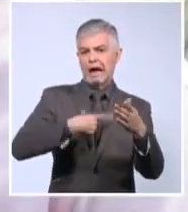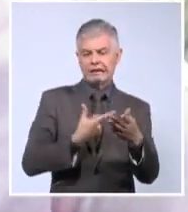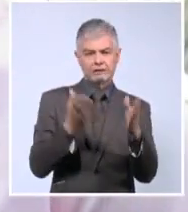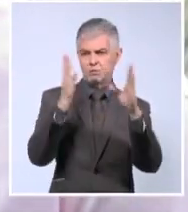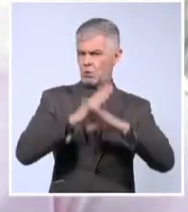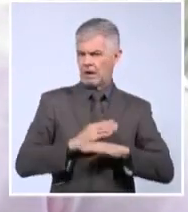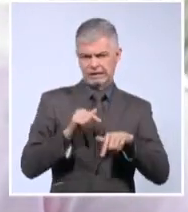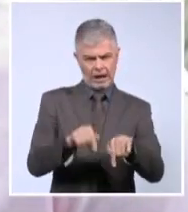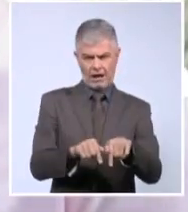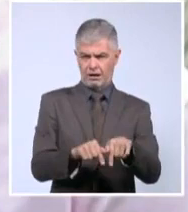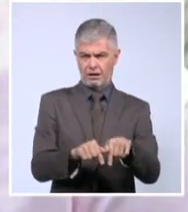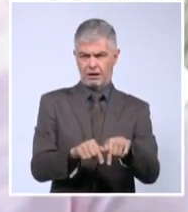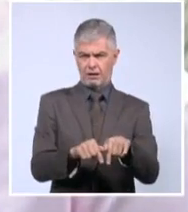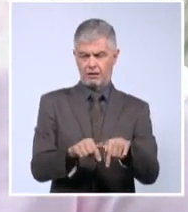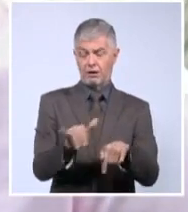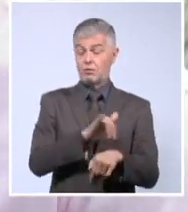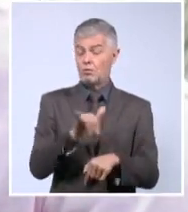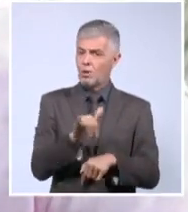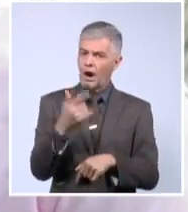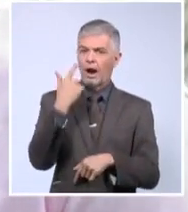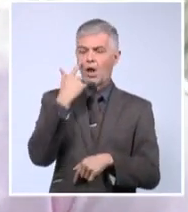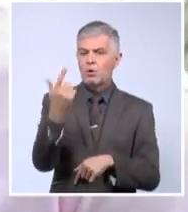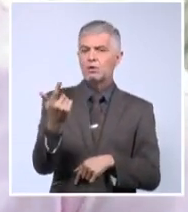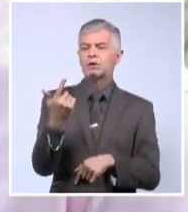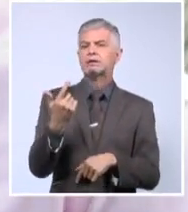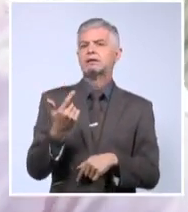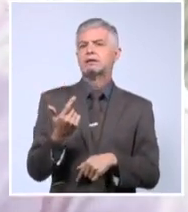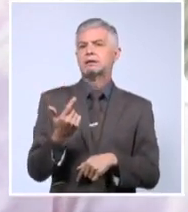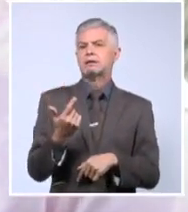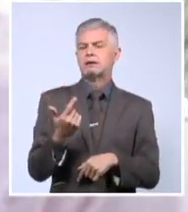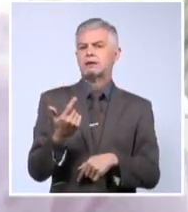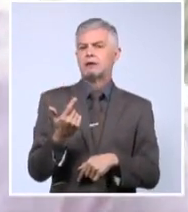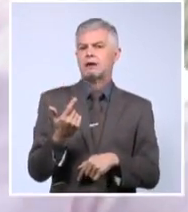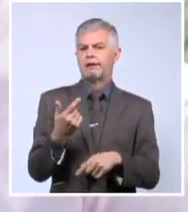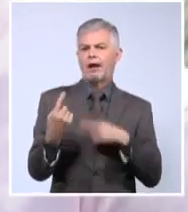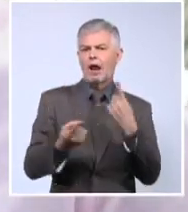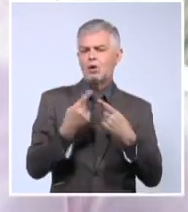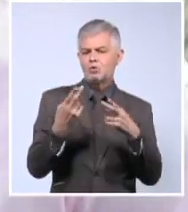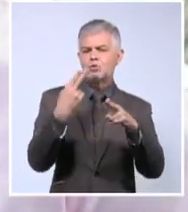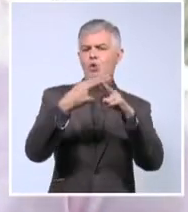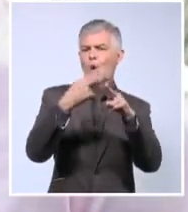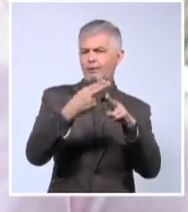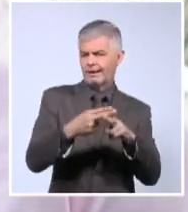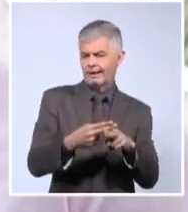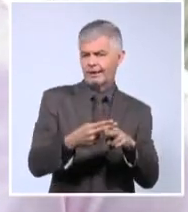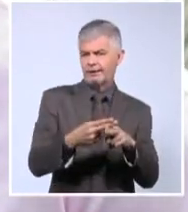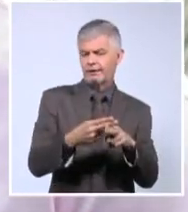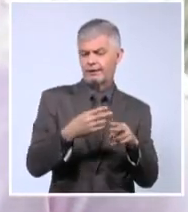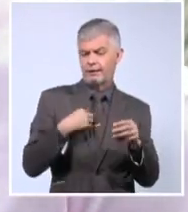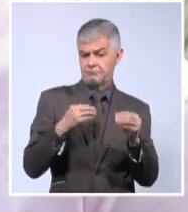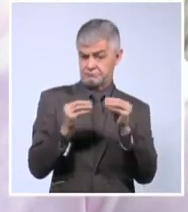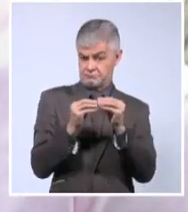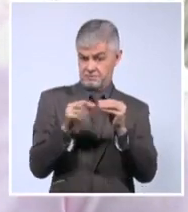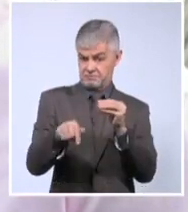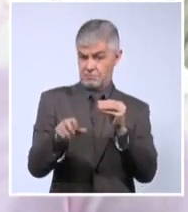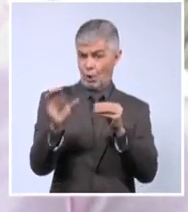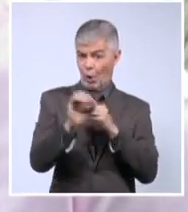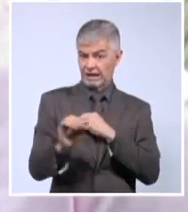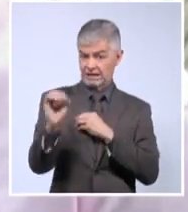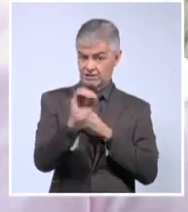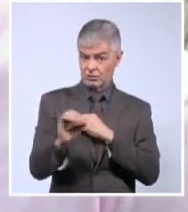También se ha conocido de que INSTAR y los nombres relacionados con esta organización